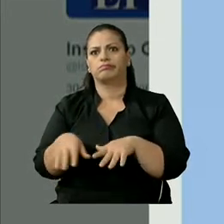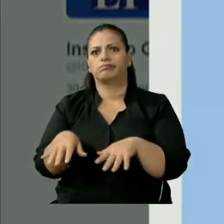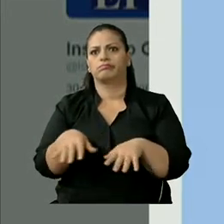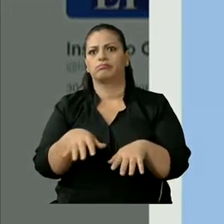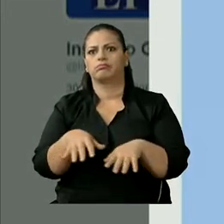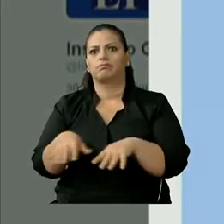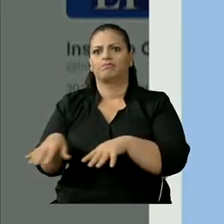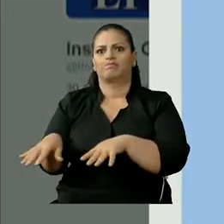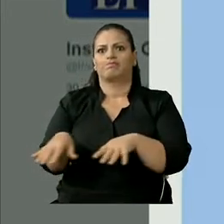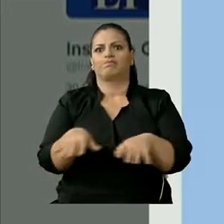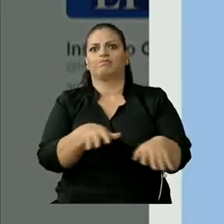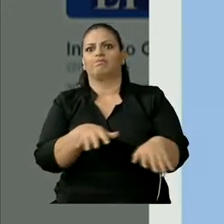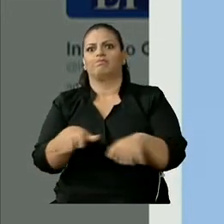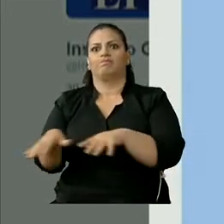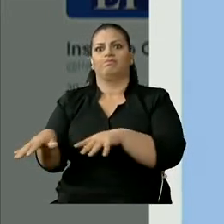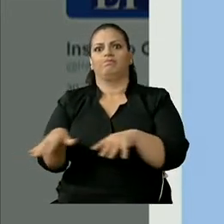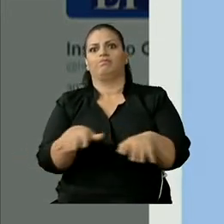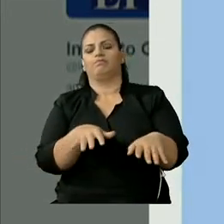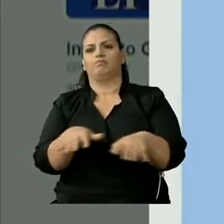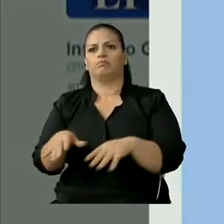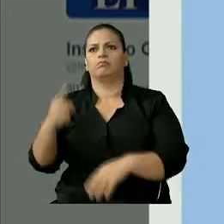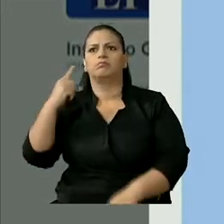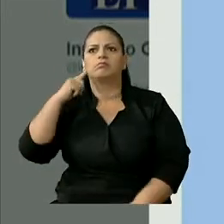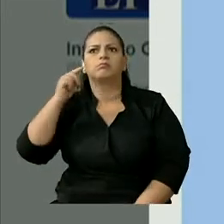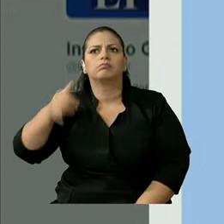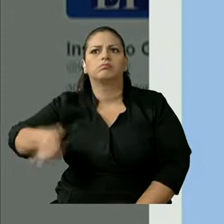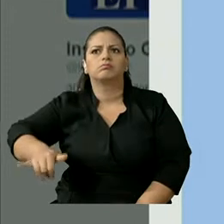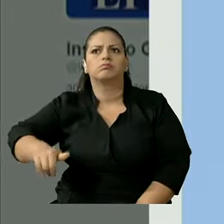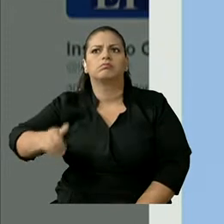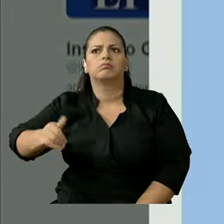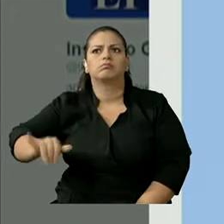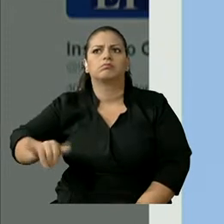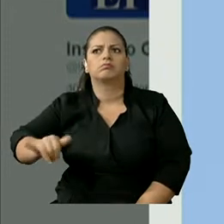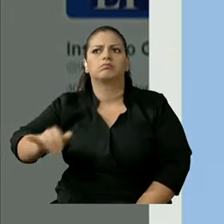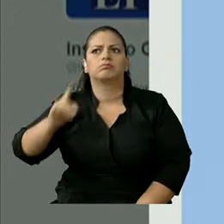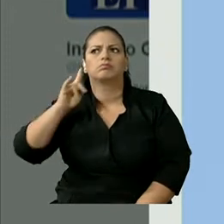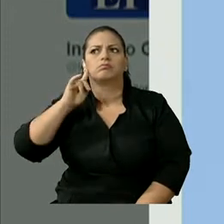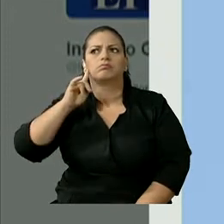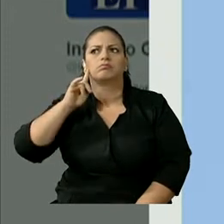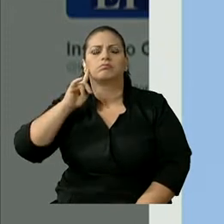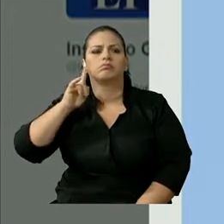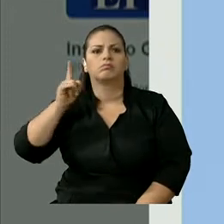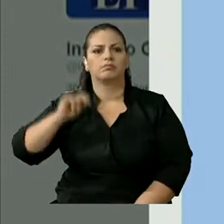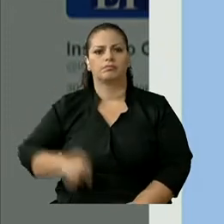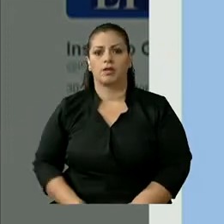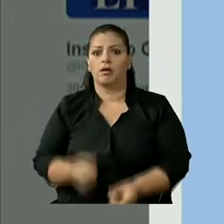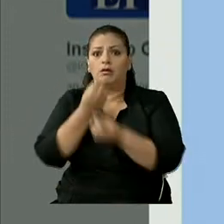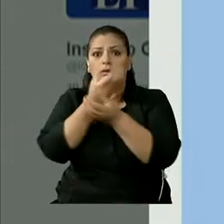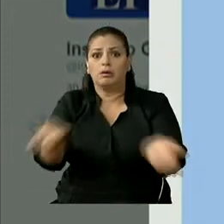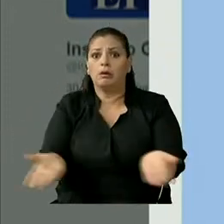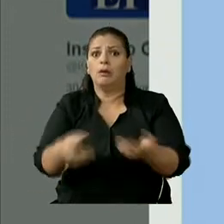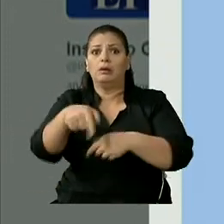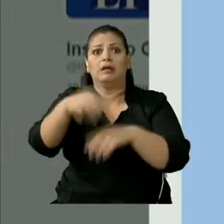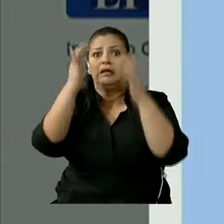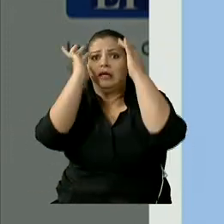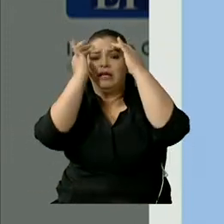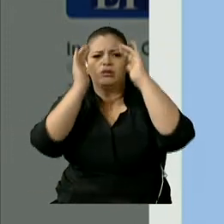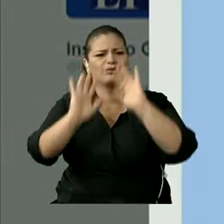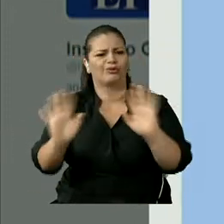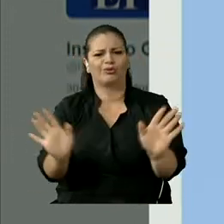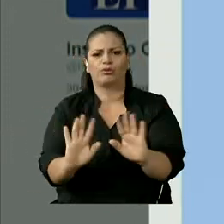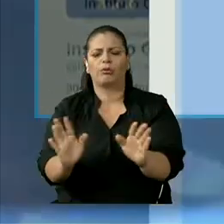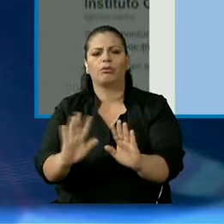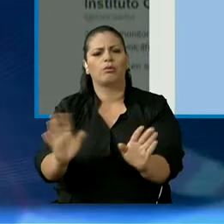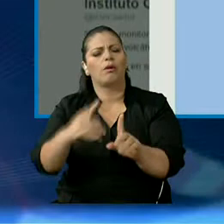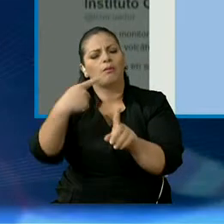importantísimo, nosotros no procuramos alarmar bajo ninguna manera. Solamente estamos informando lo que dicen, en este caso,